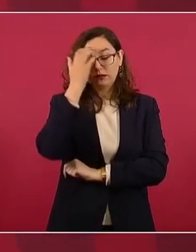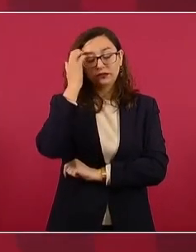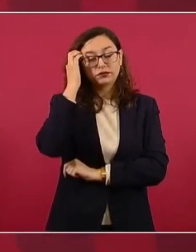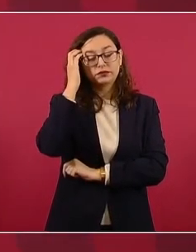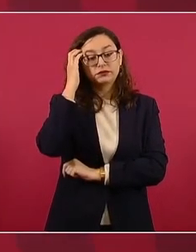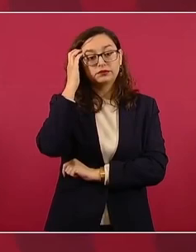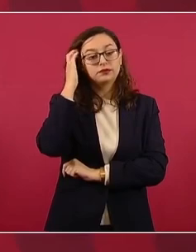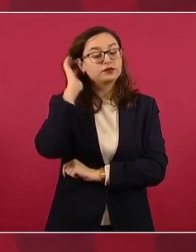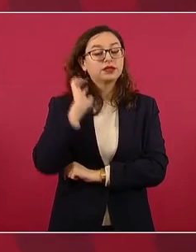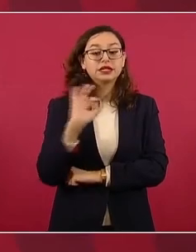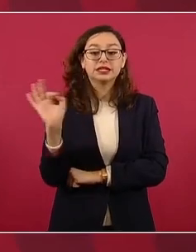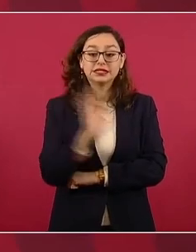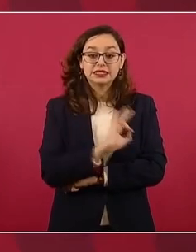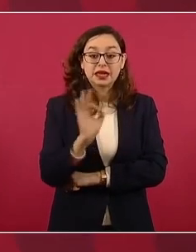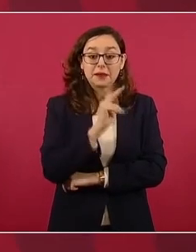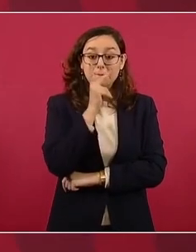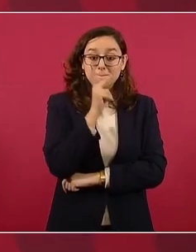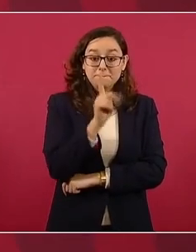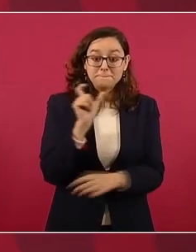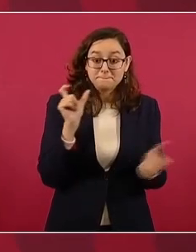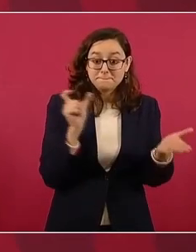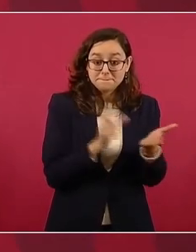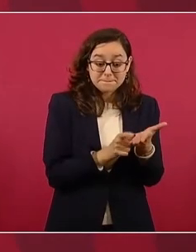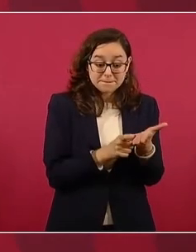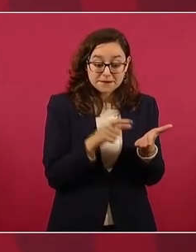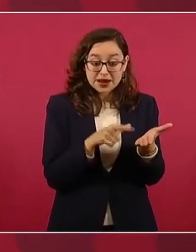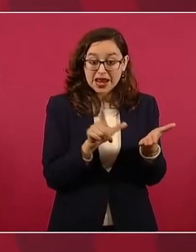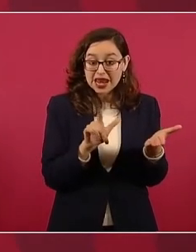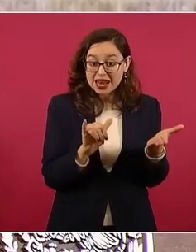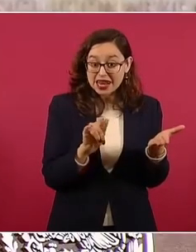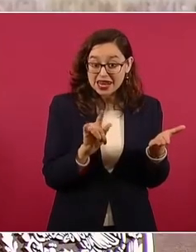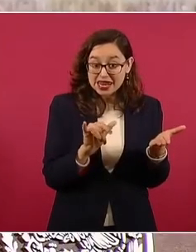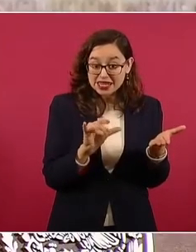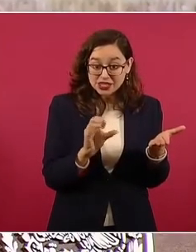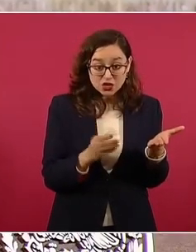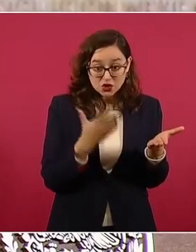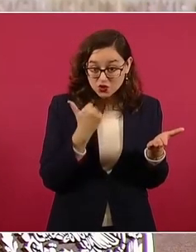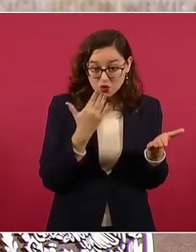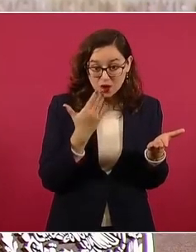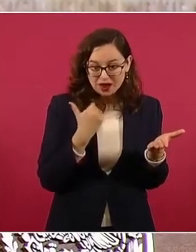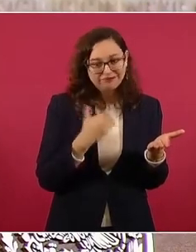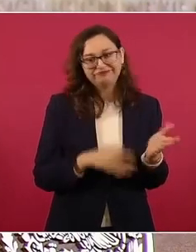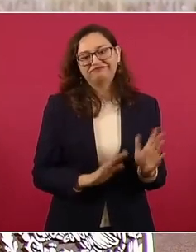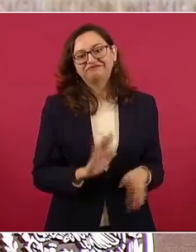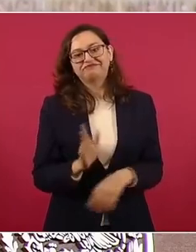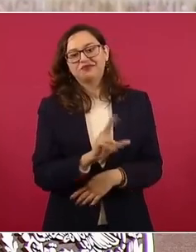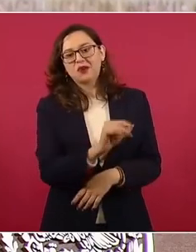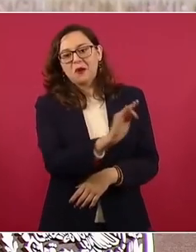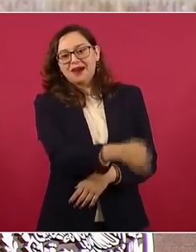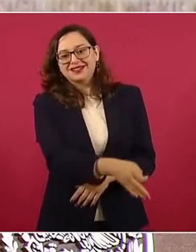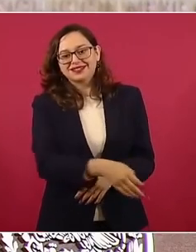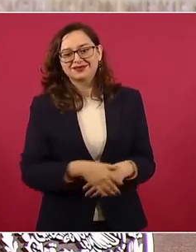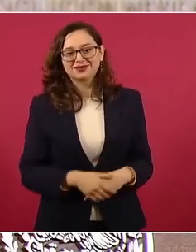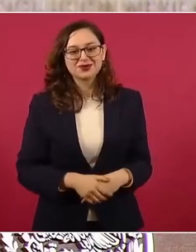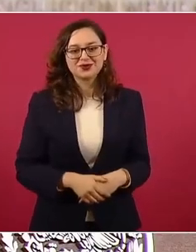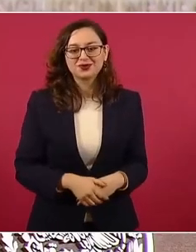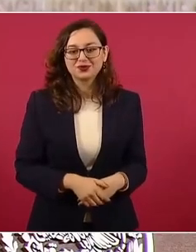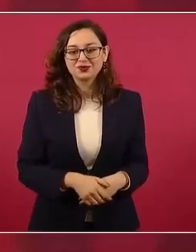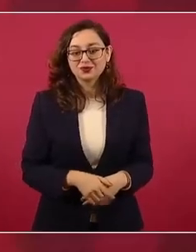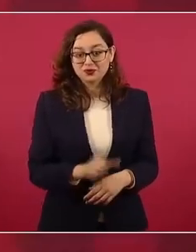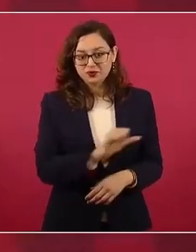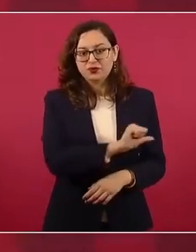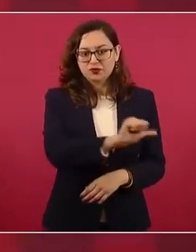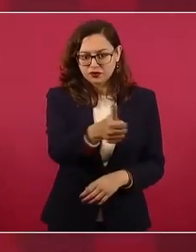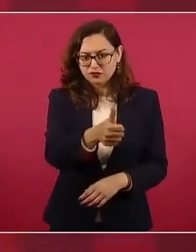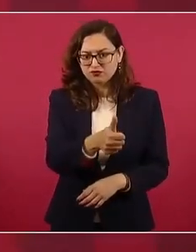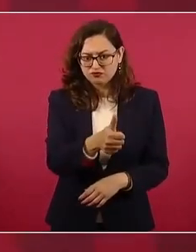no se pueden reconocer. Las que sí fueron otorgadas con ese